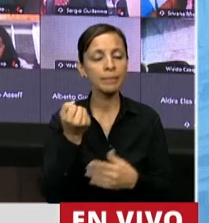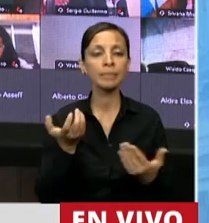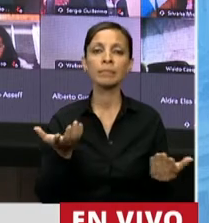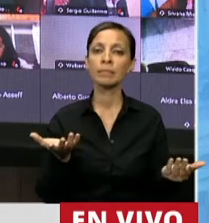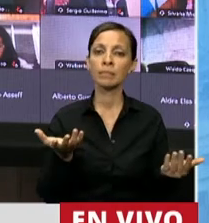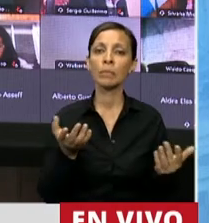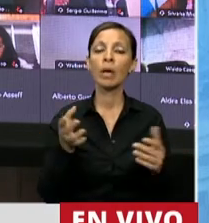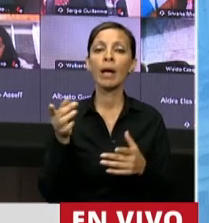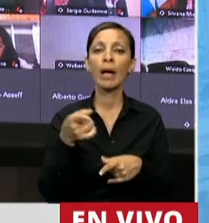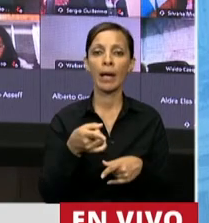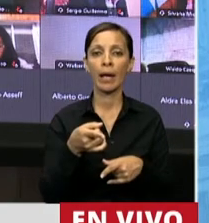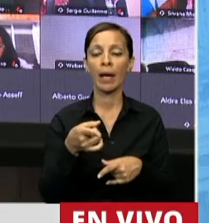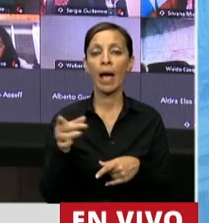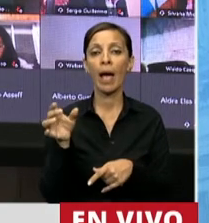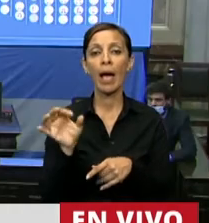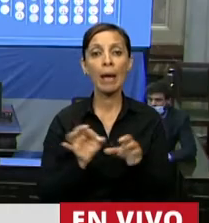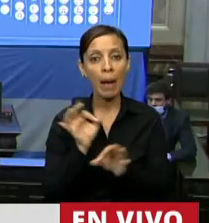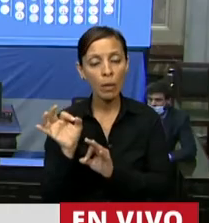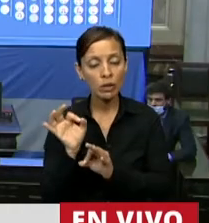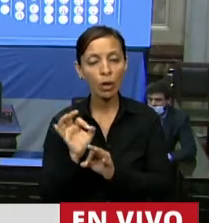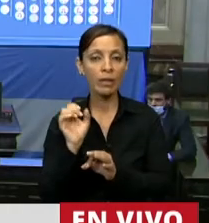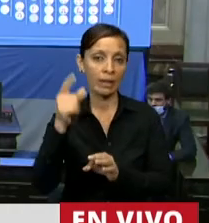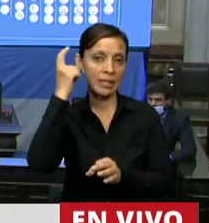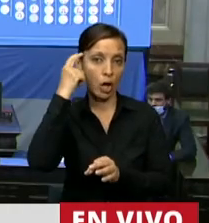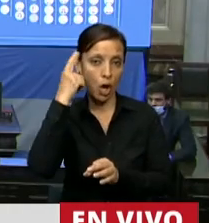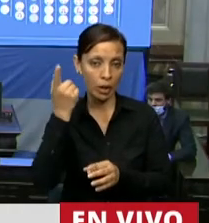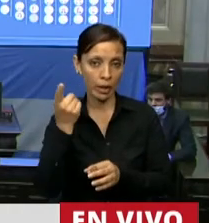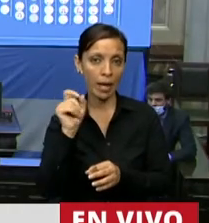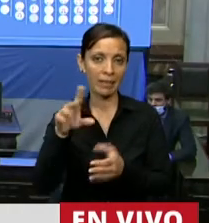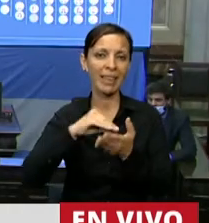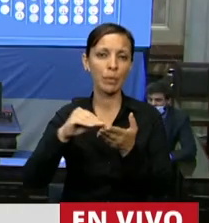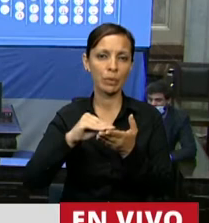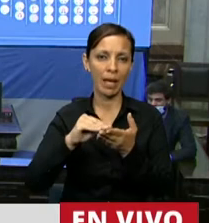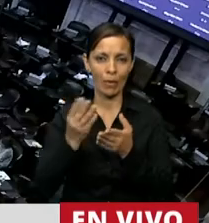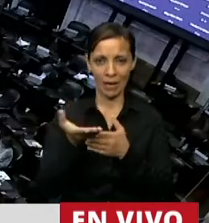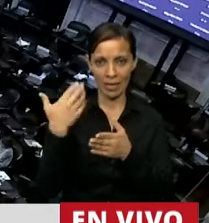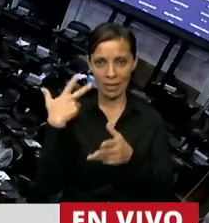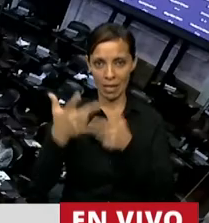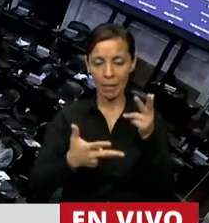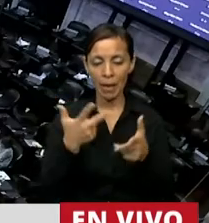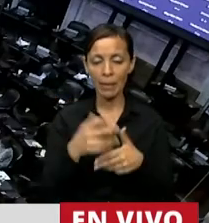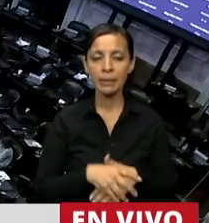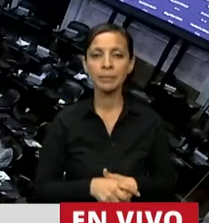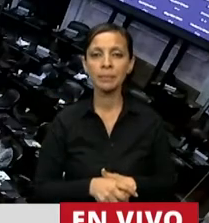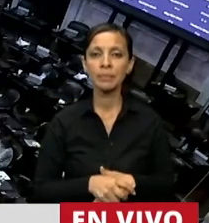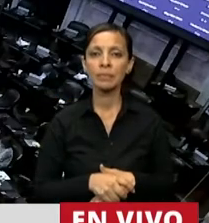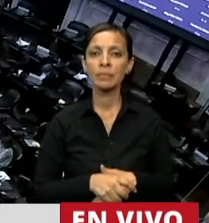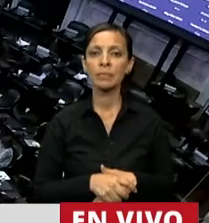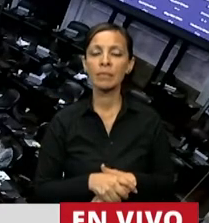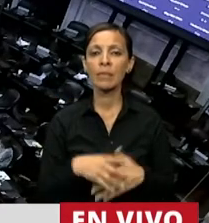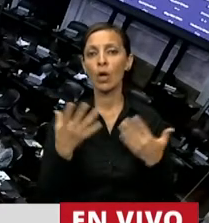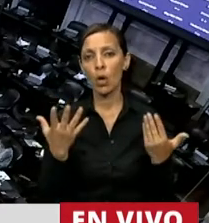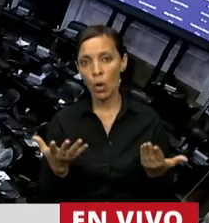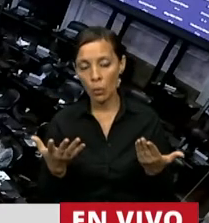la evaluación que hacía desde lo psicológico el diputado preopinante cuando hablaba, que por